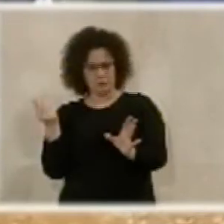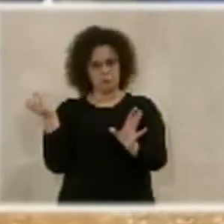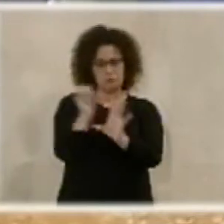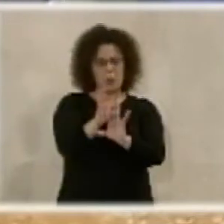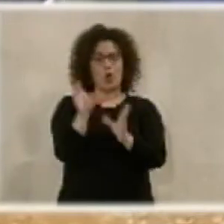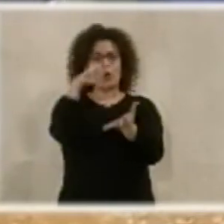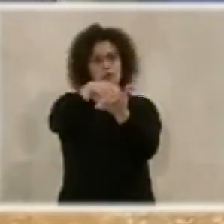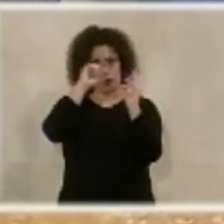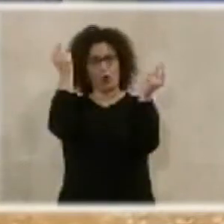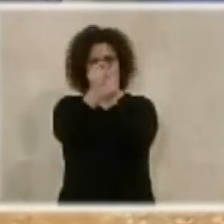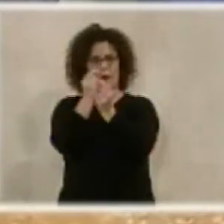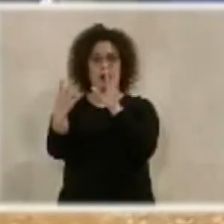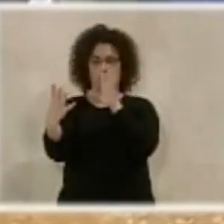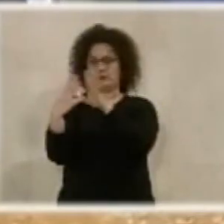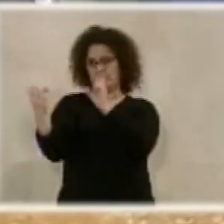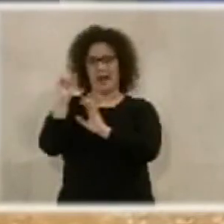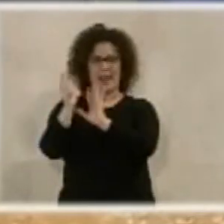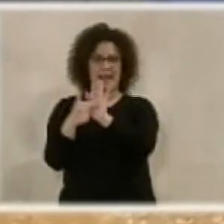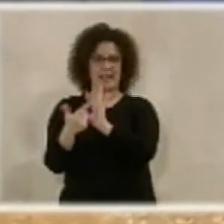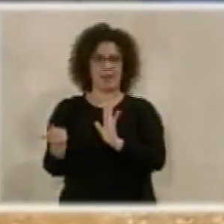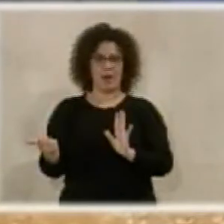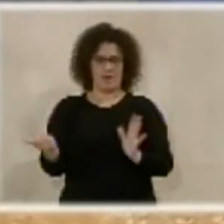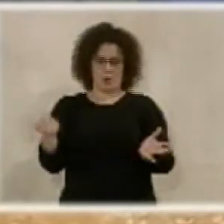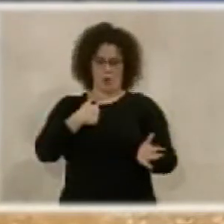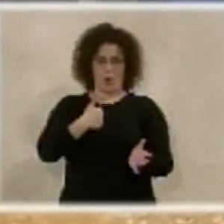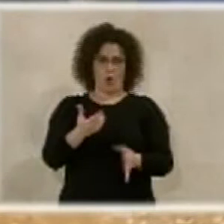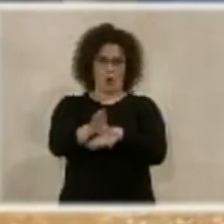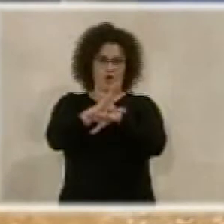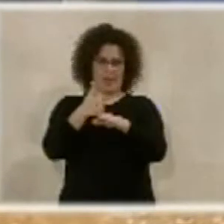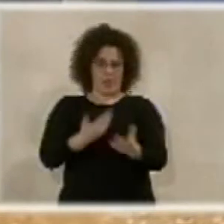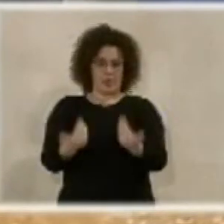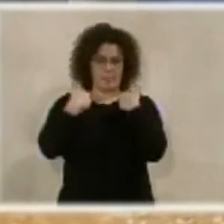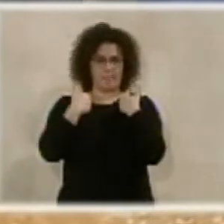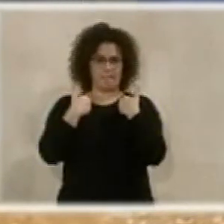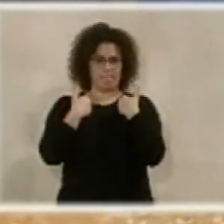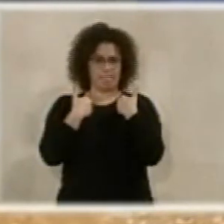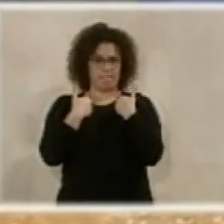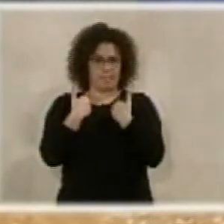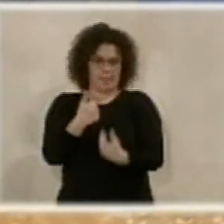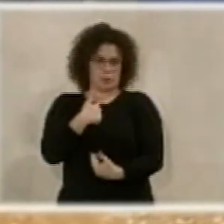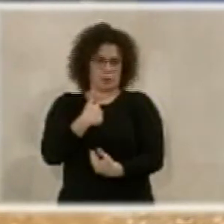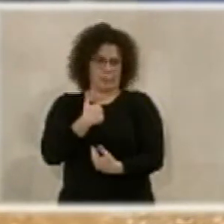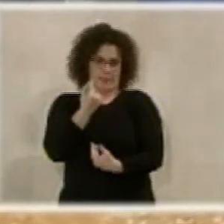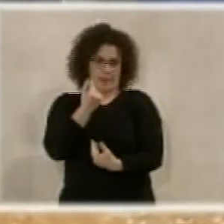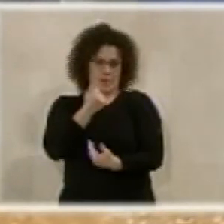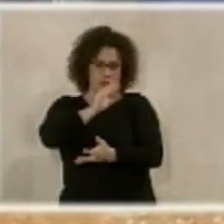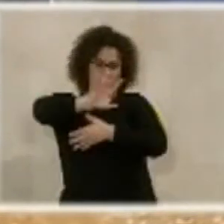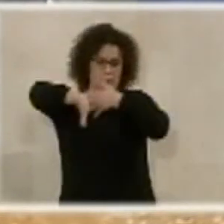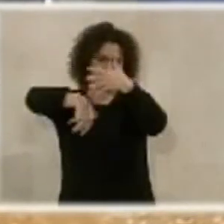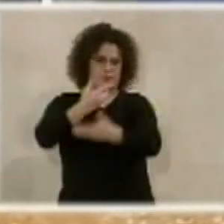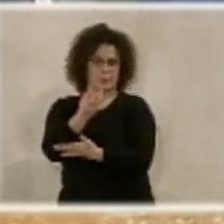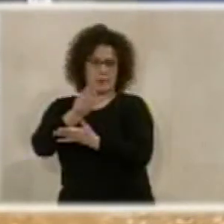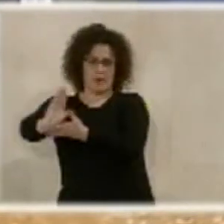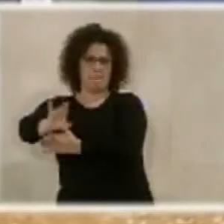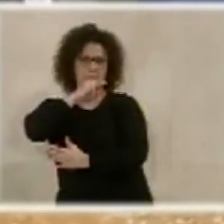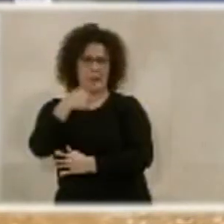Córdoba, pero siempre de acuerdo a la legalidad, porque lo que no va hacer este concejal es malversar. Y